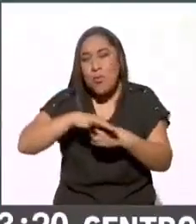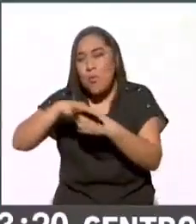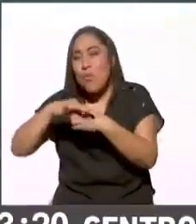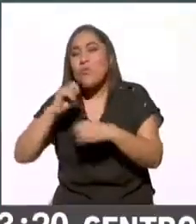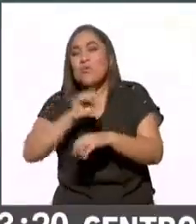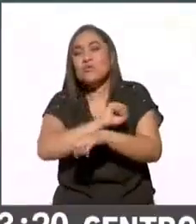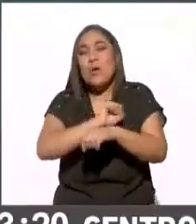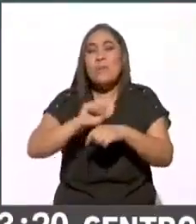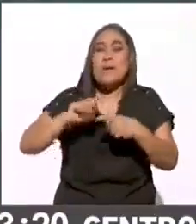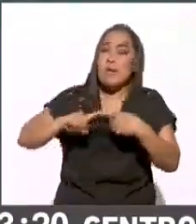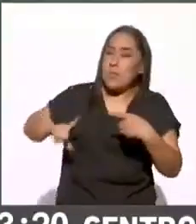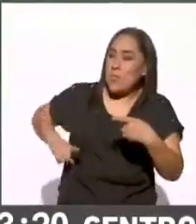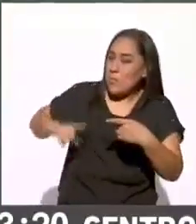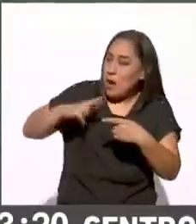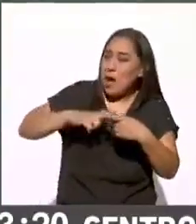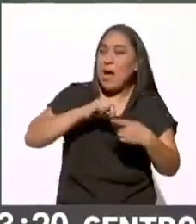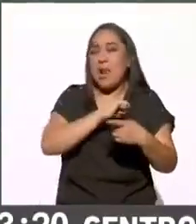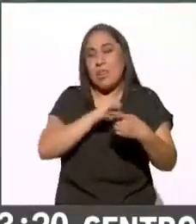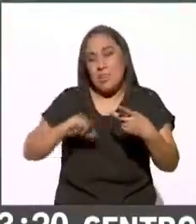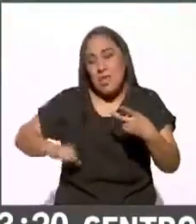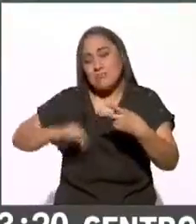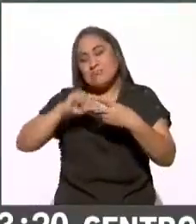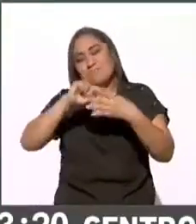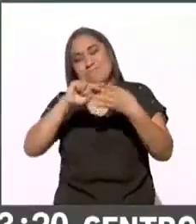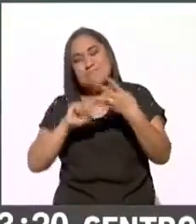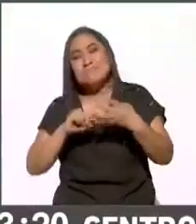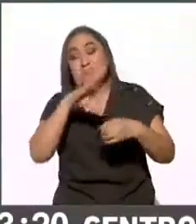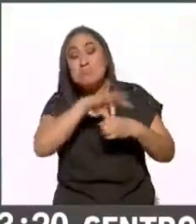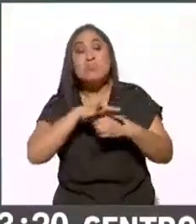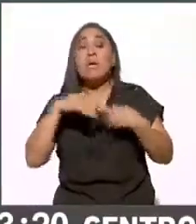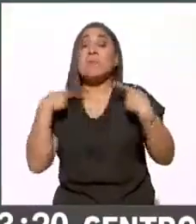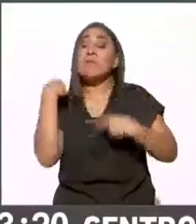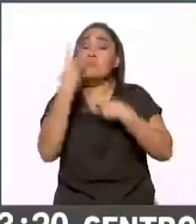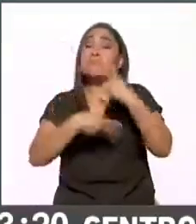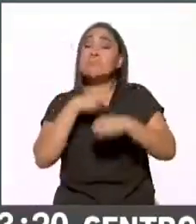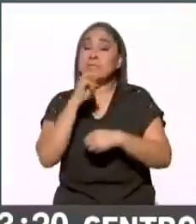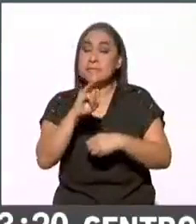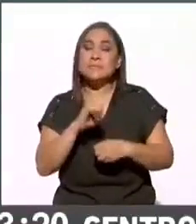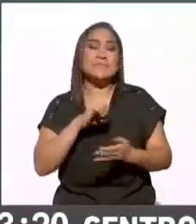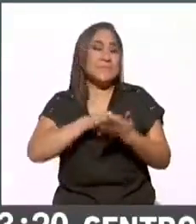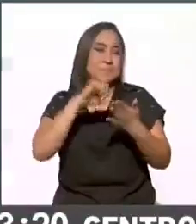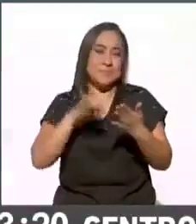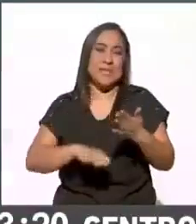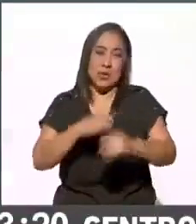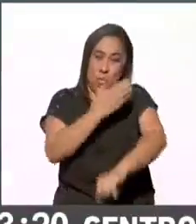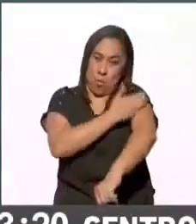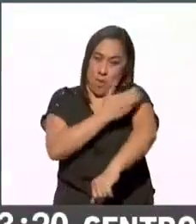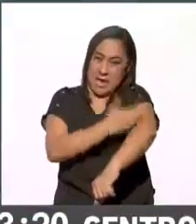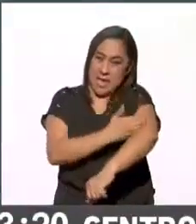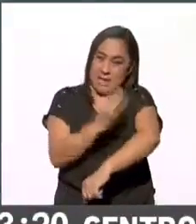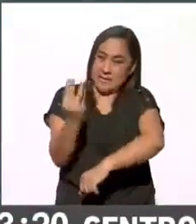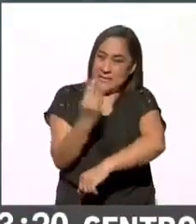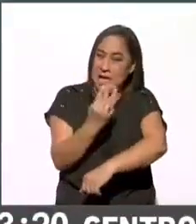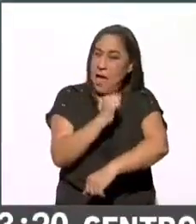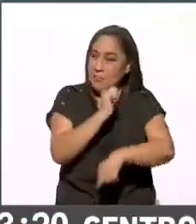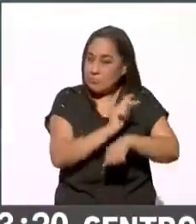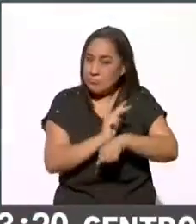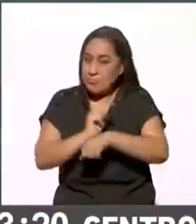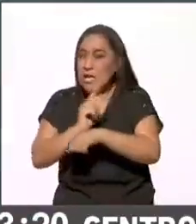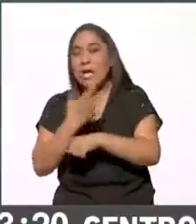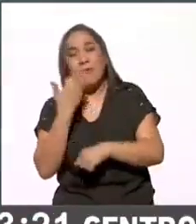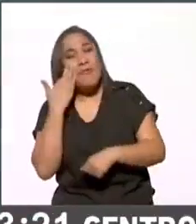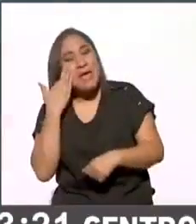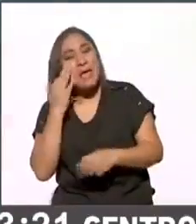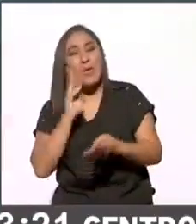interesante lo que dice. Y solamente subrayar, a propósito de lo que decían los compañeros de redes sociales, no solamente fueron las redes,